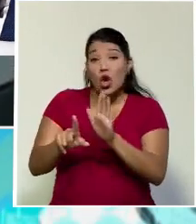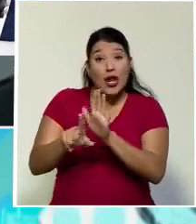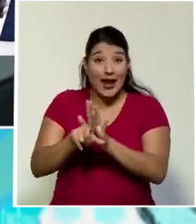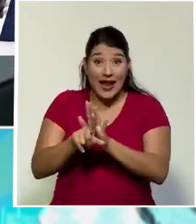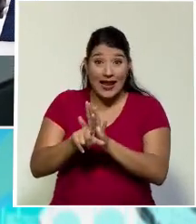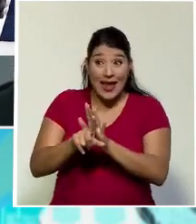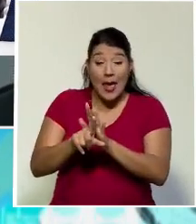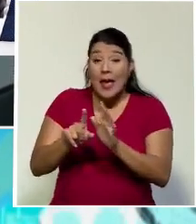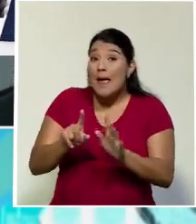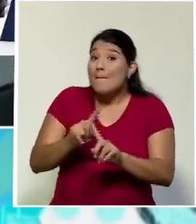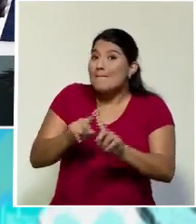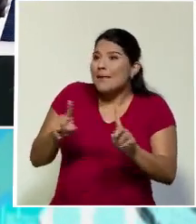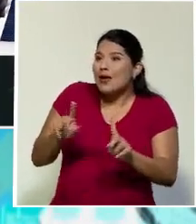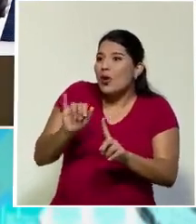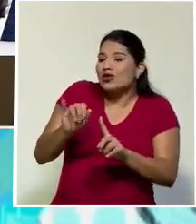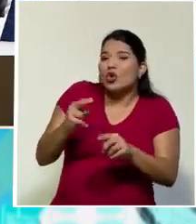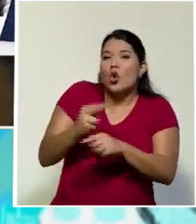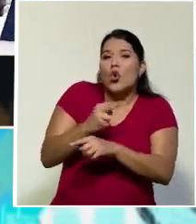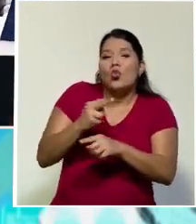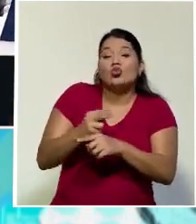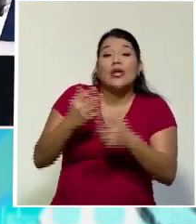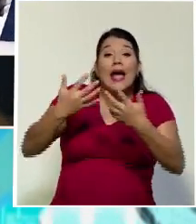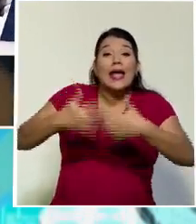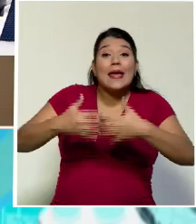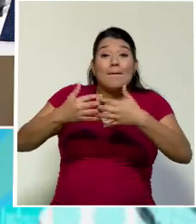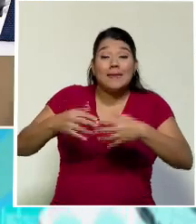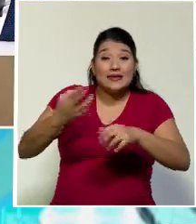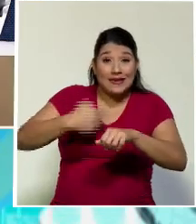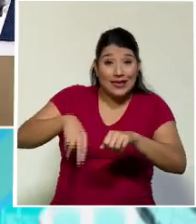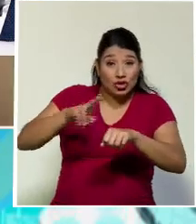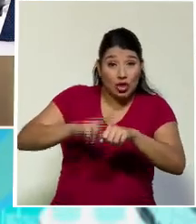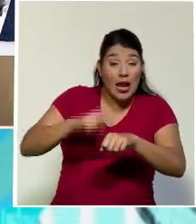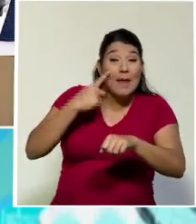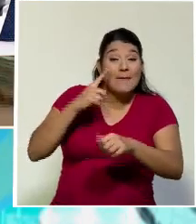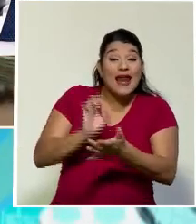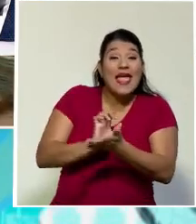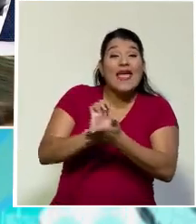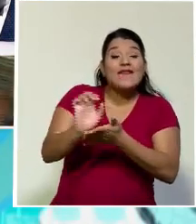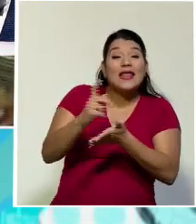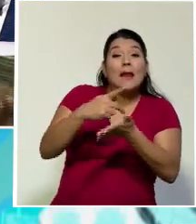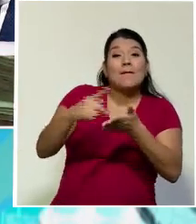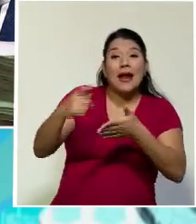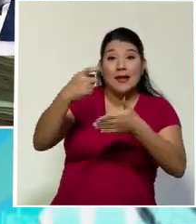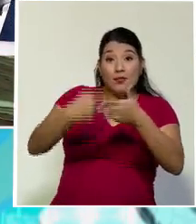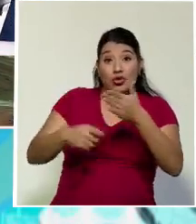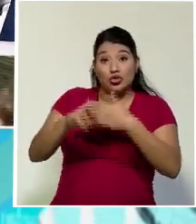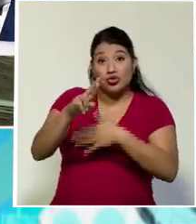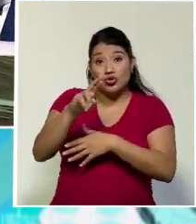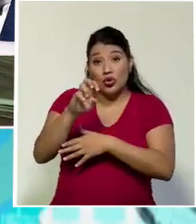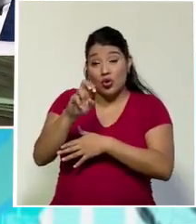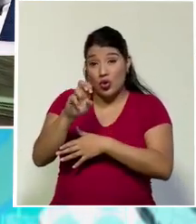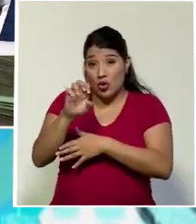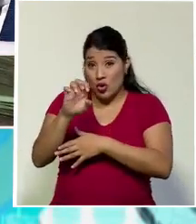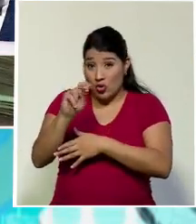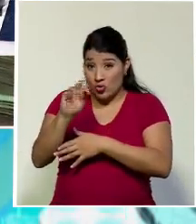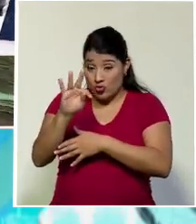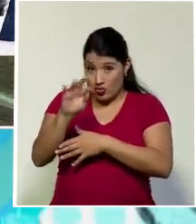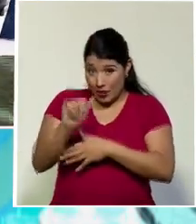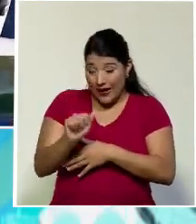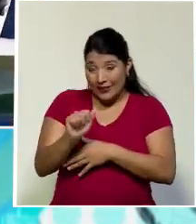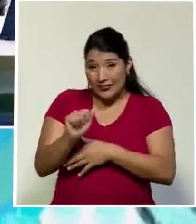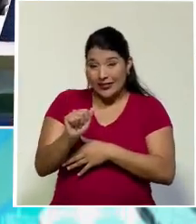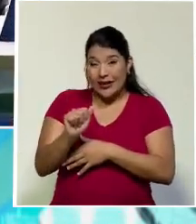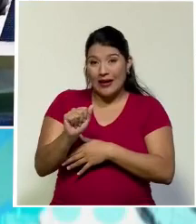empresas, en este caso las empresas nacionales, no solo para eludir el pago del impuesto sobre la renta de las